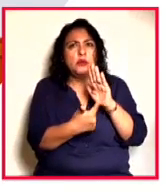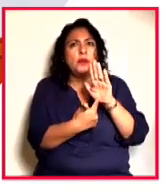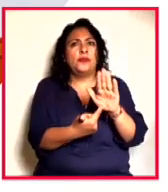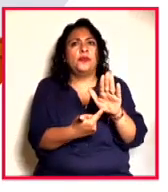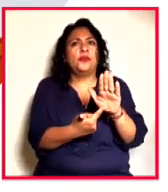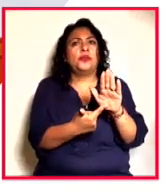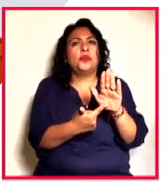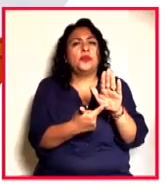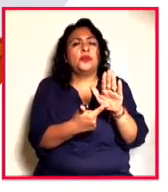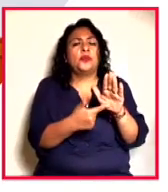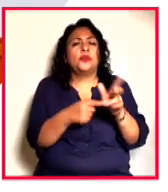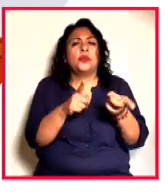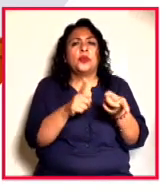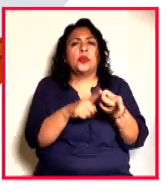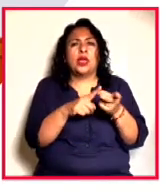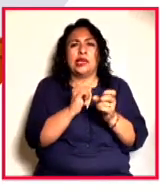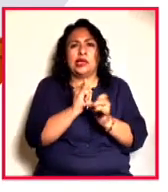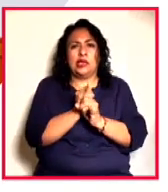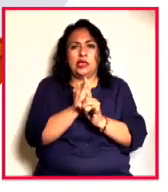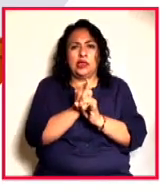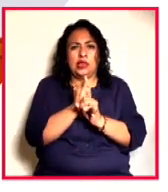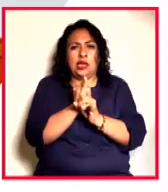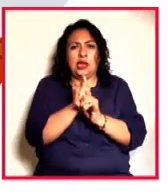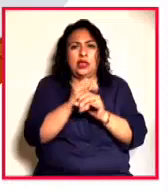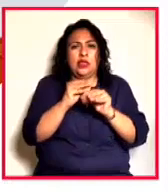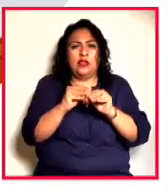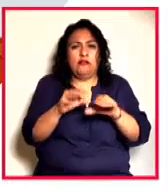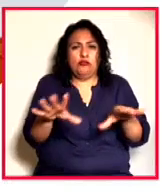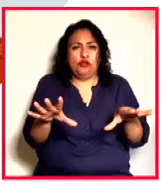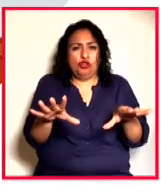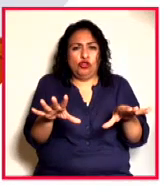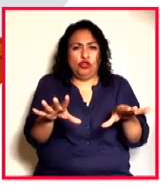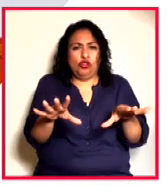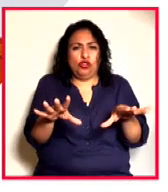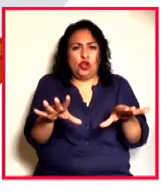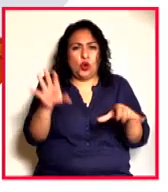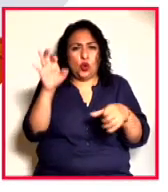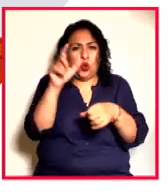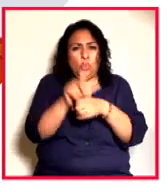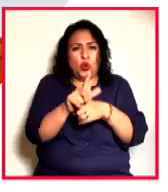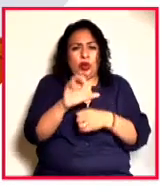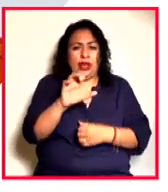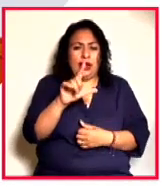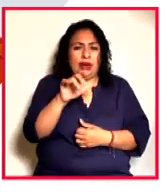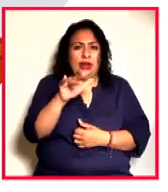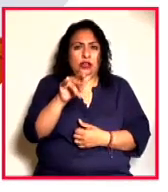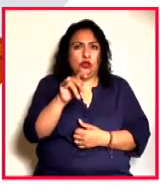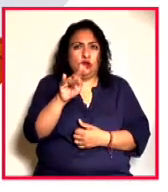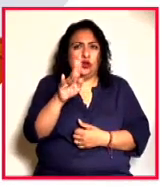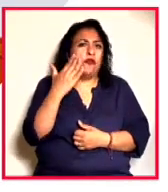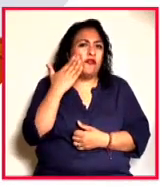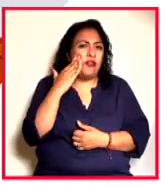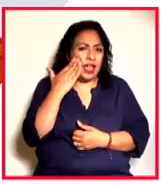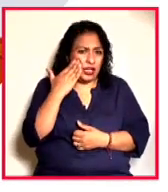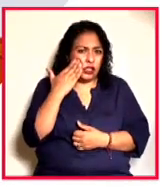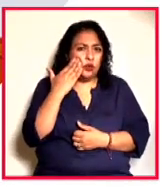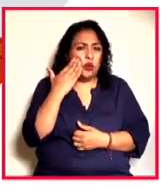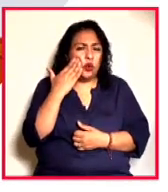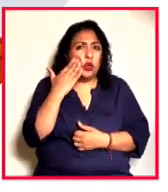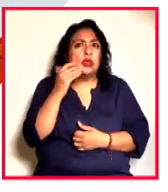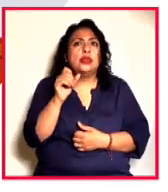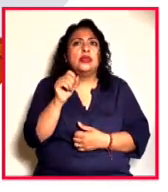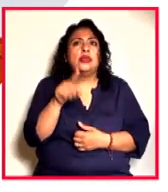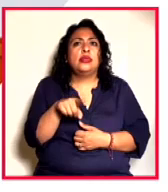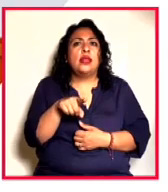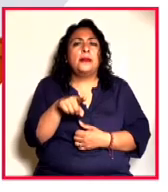la página de difusión cultural del claustro, Facebook, también